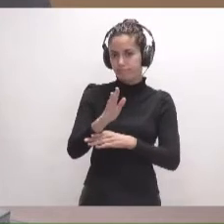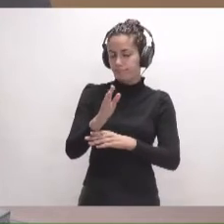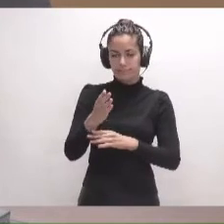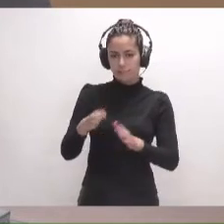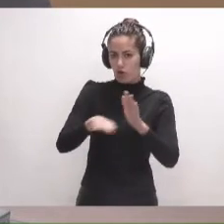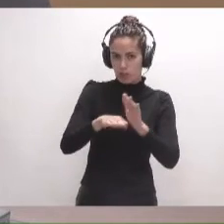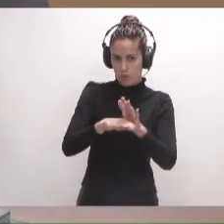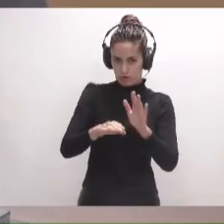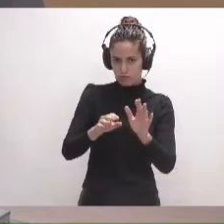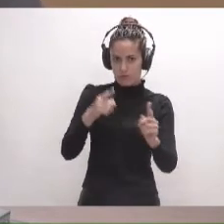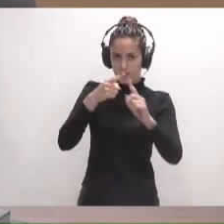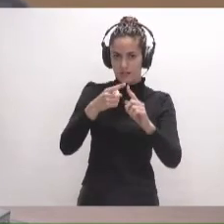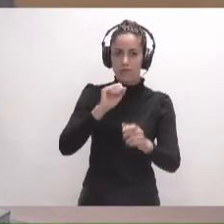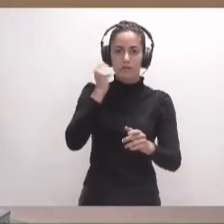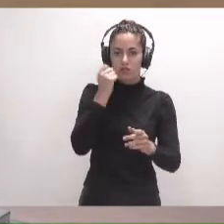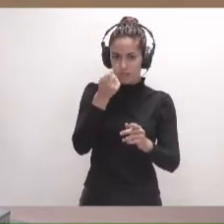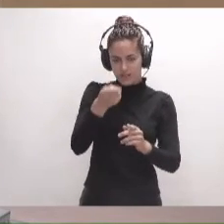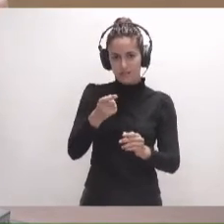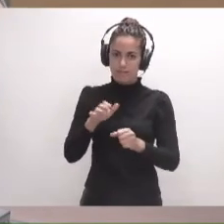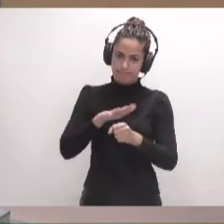este pleno para atender esta reclamación.